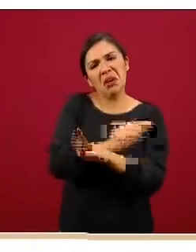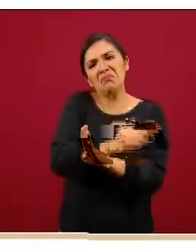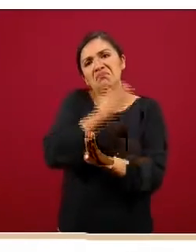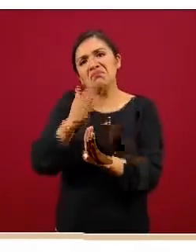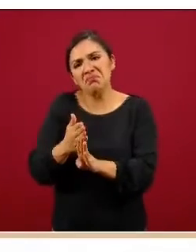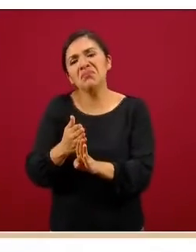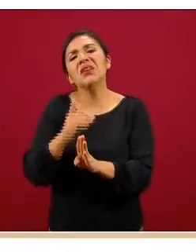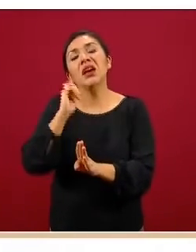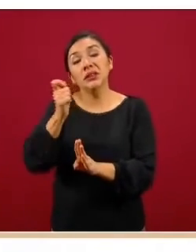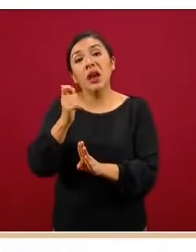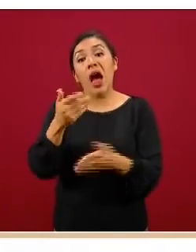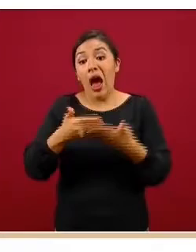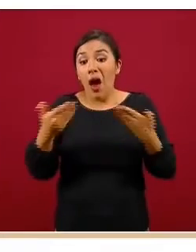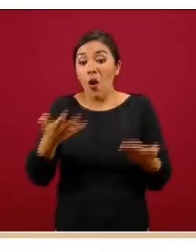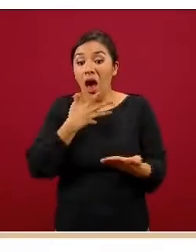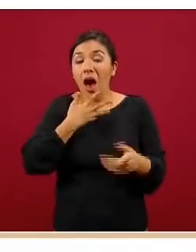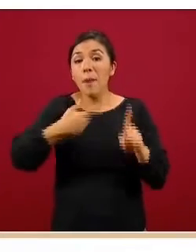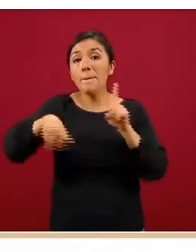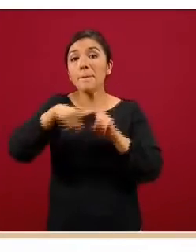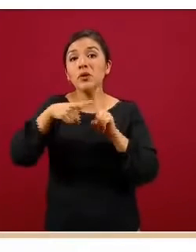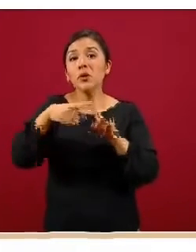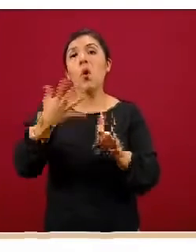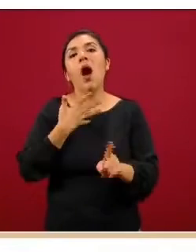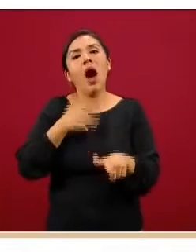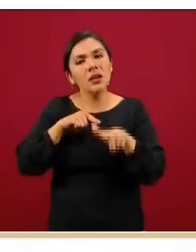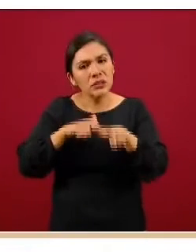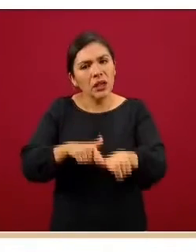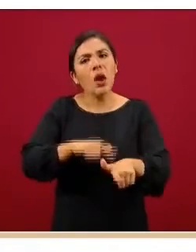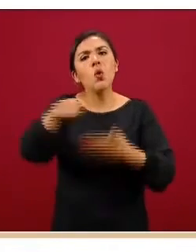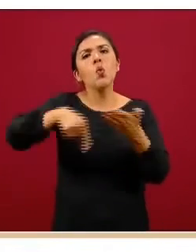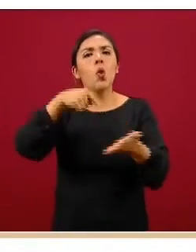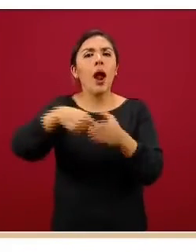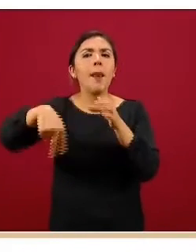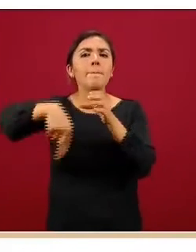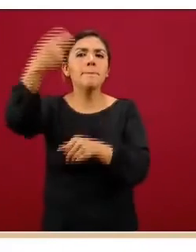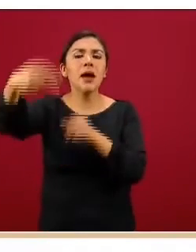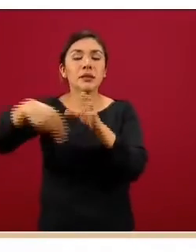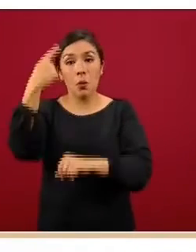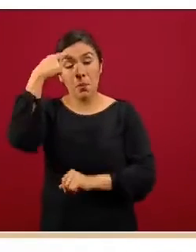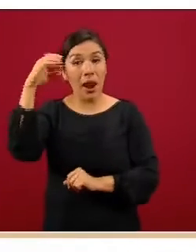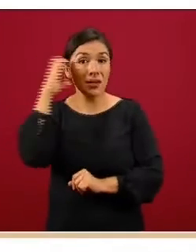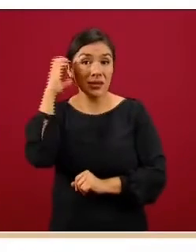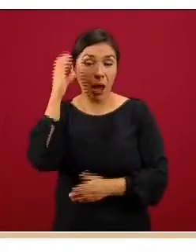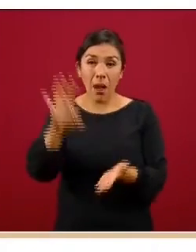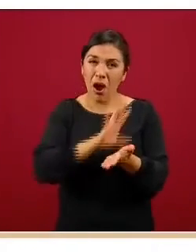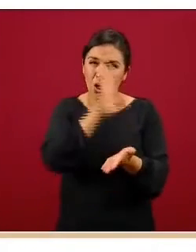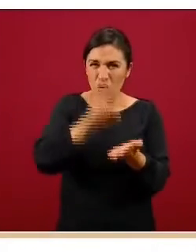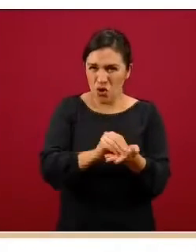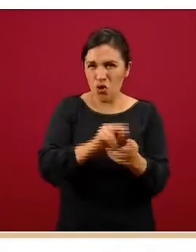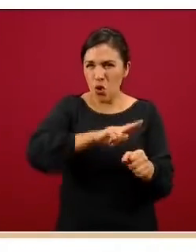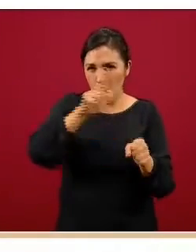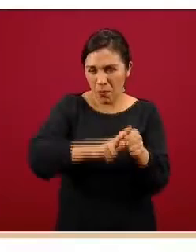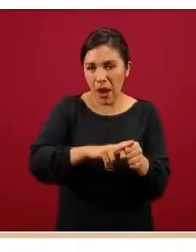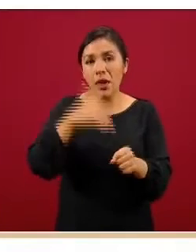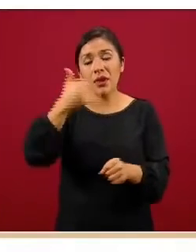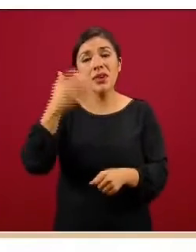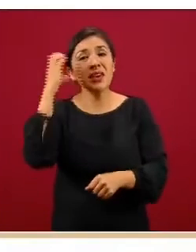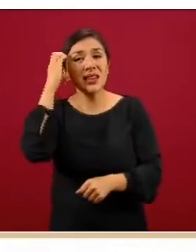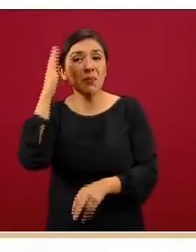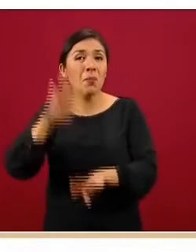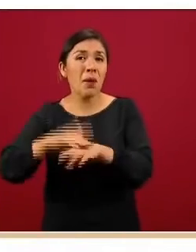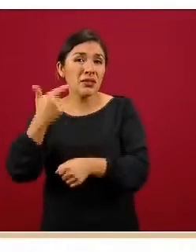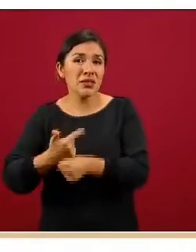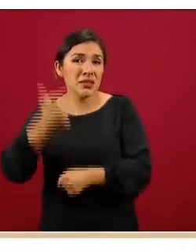positivo es que continúa habiendo disponibilidad tanto de camas generales como de camas críticas